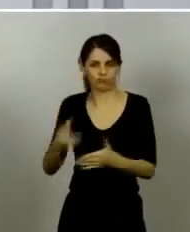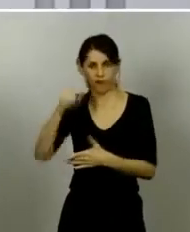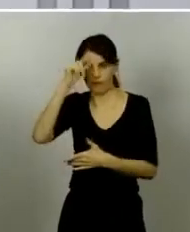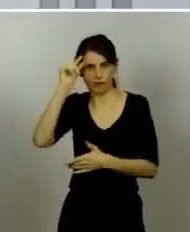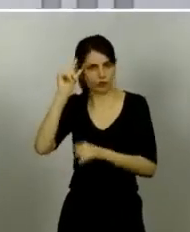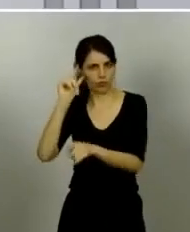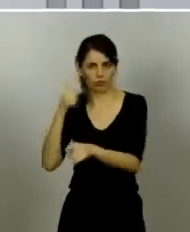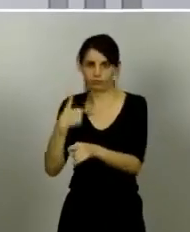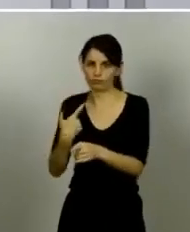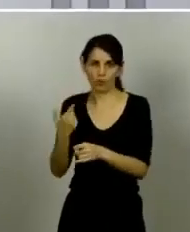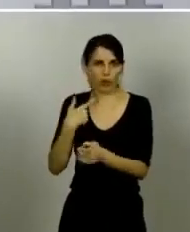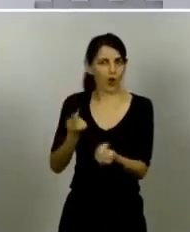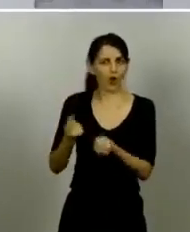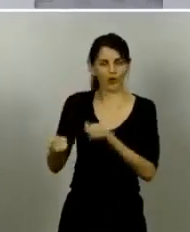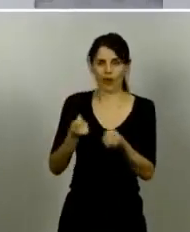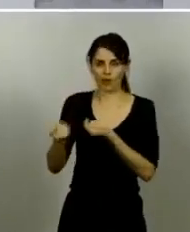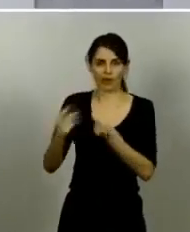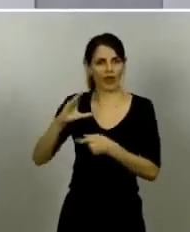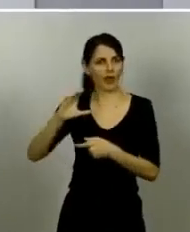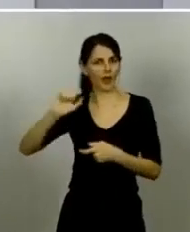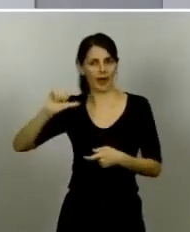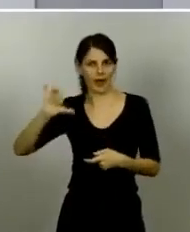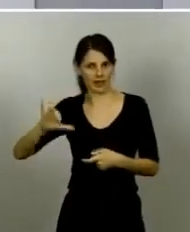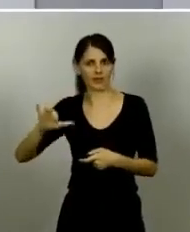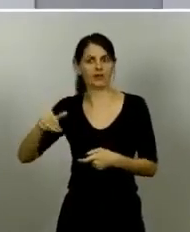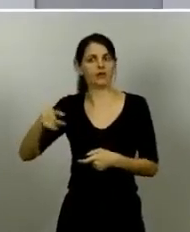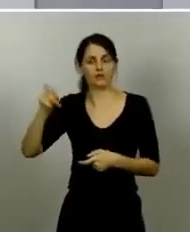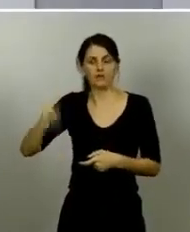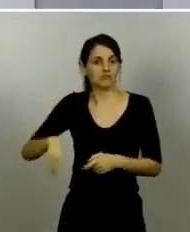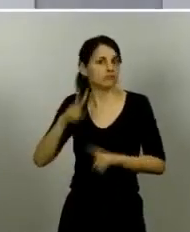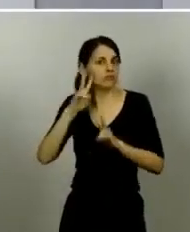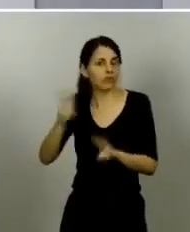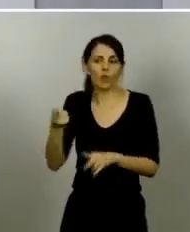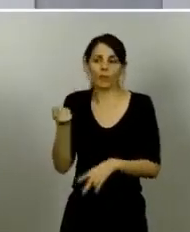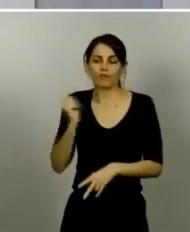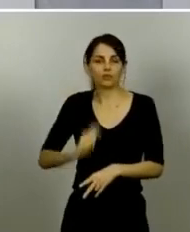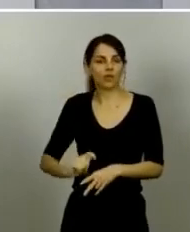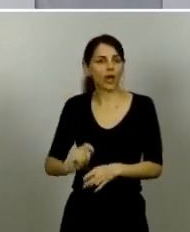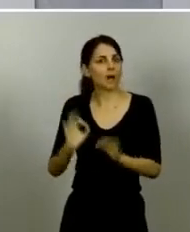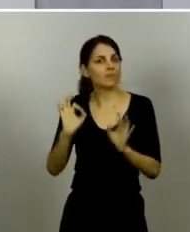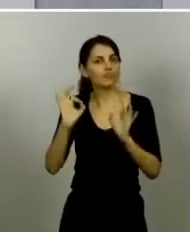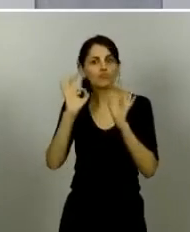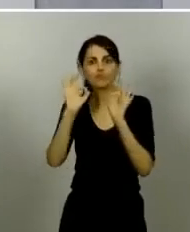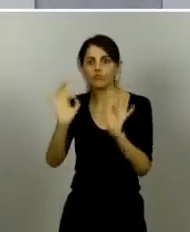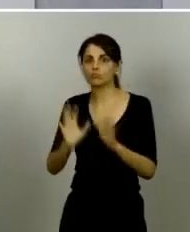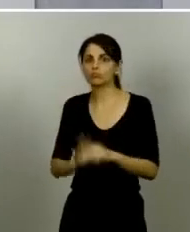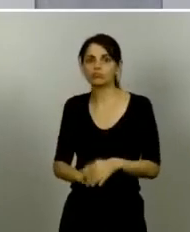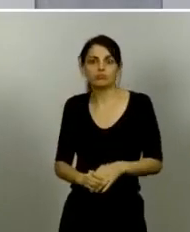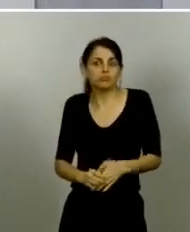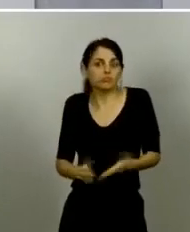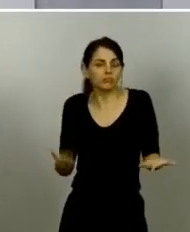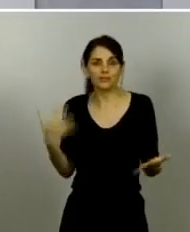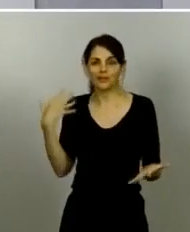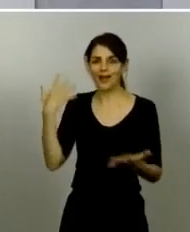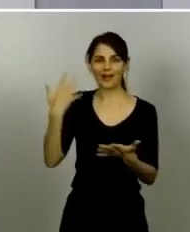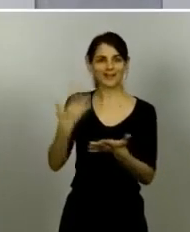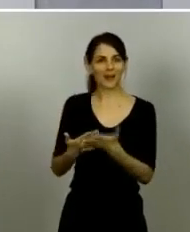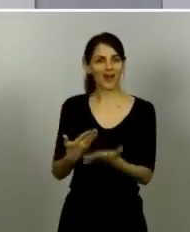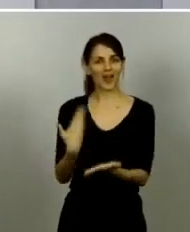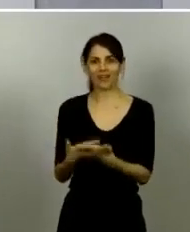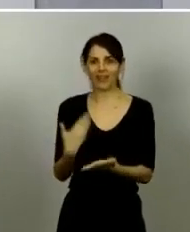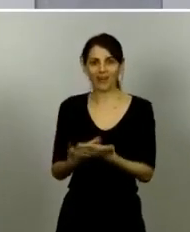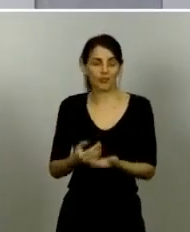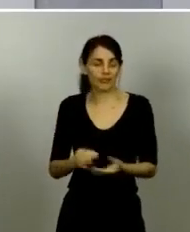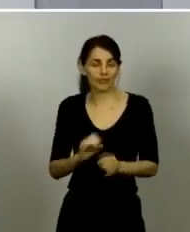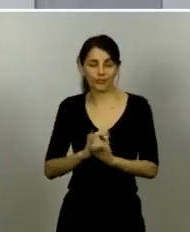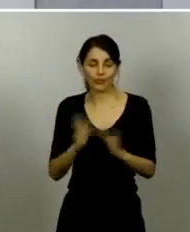y subrayar el carácter de servidor público ejemplar que él que ha demostrado en toda esta en toda esta pandemia y por tanto